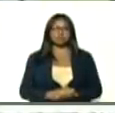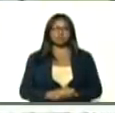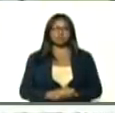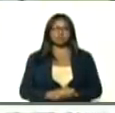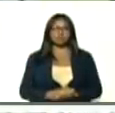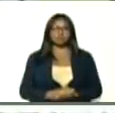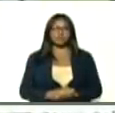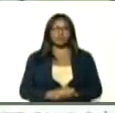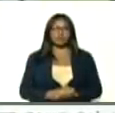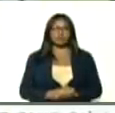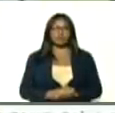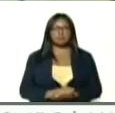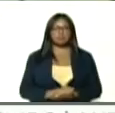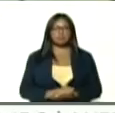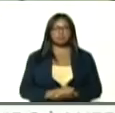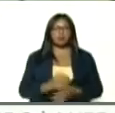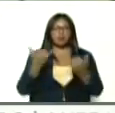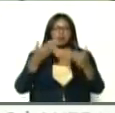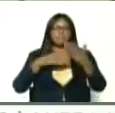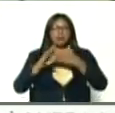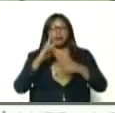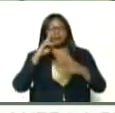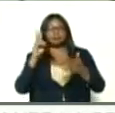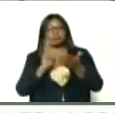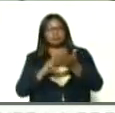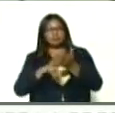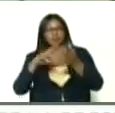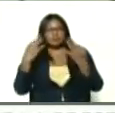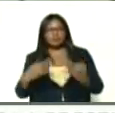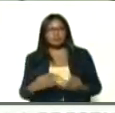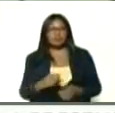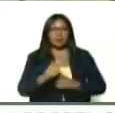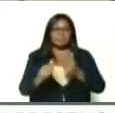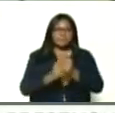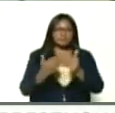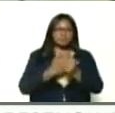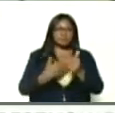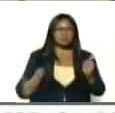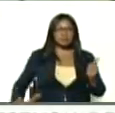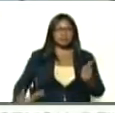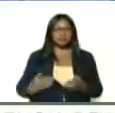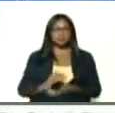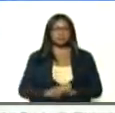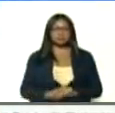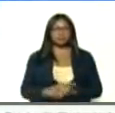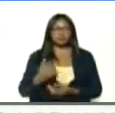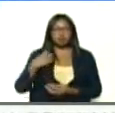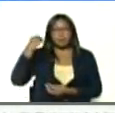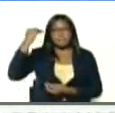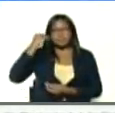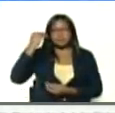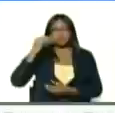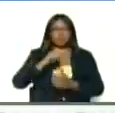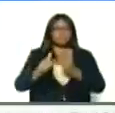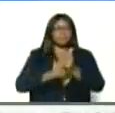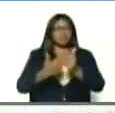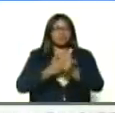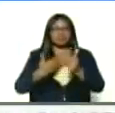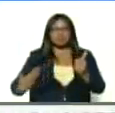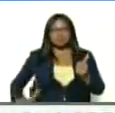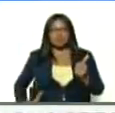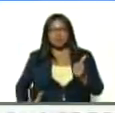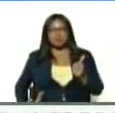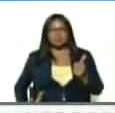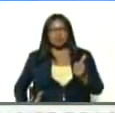ahora se trata, de ir a la realidad, señora vicepresidenta, y yo creo, señora vicepresidenta, ejecutiva, de la